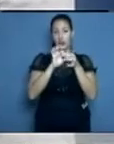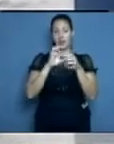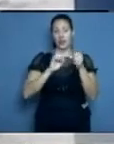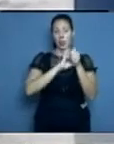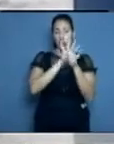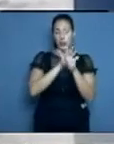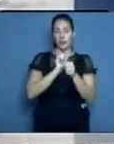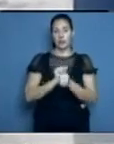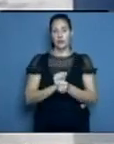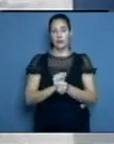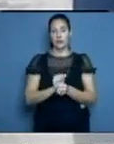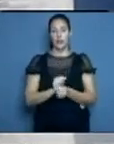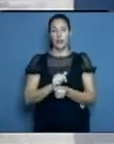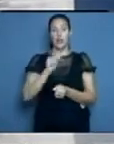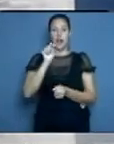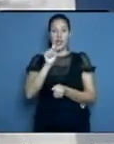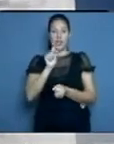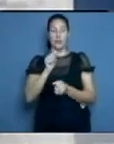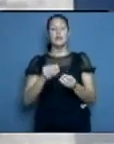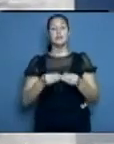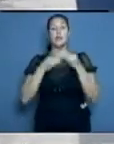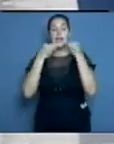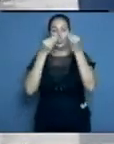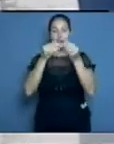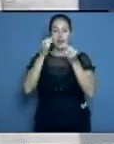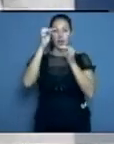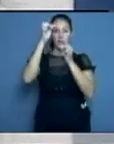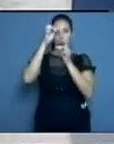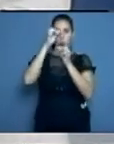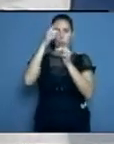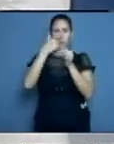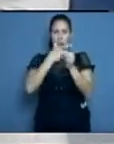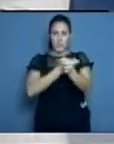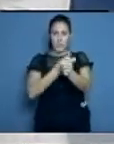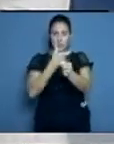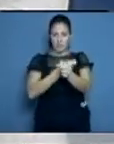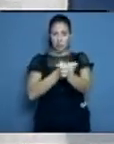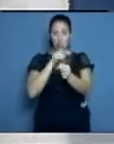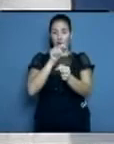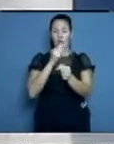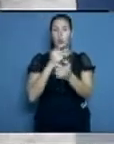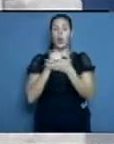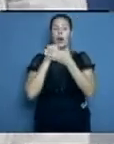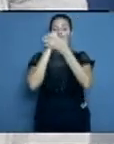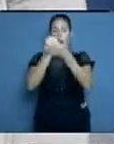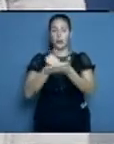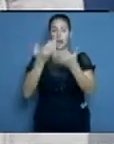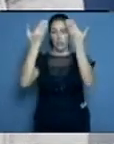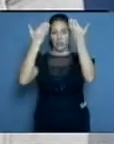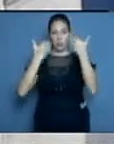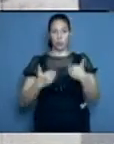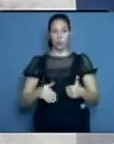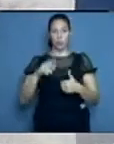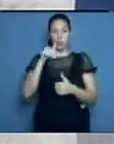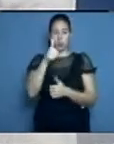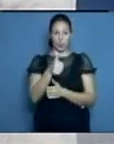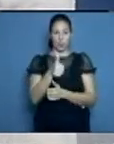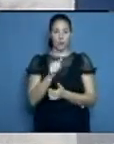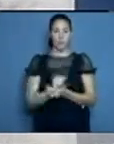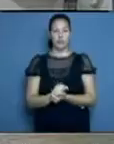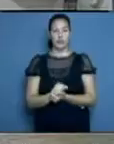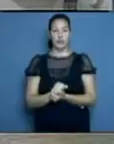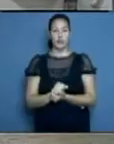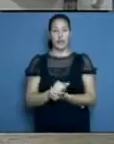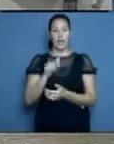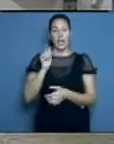los centros de bajo riesgo no llevan interferón. Que lo han estado solicitando. Donde debe estar el interferón lo estamos localizando. Hospital